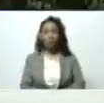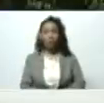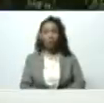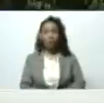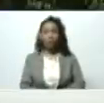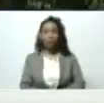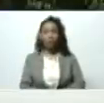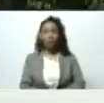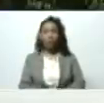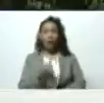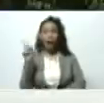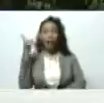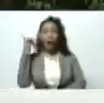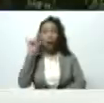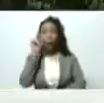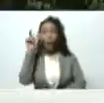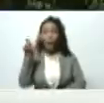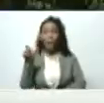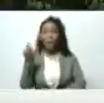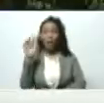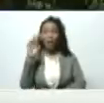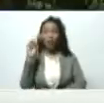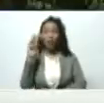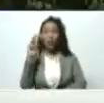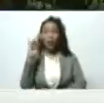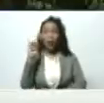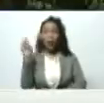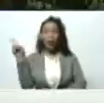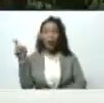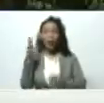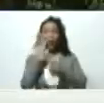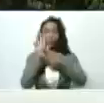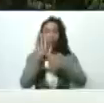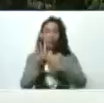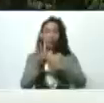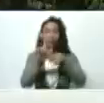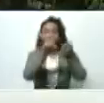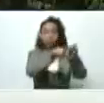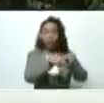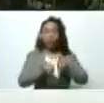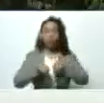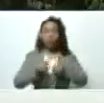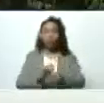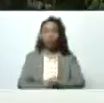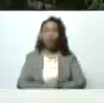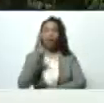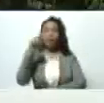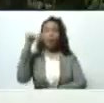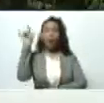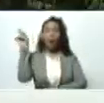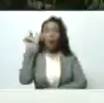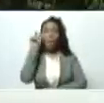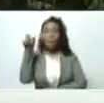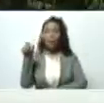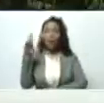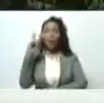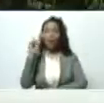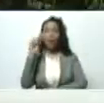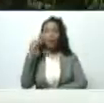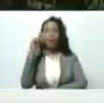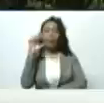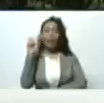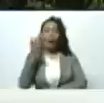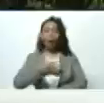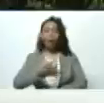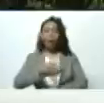allá está Rubén Granado representante de la agropecuaria también está Daniel Monteverde alcalde